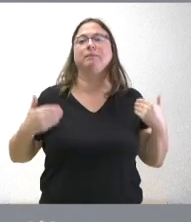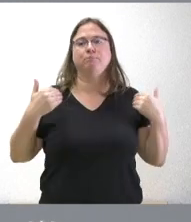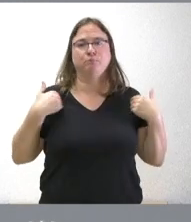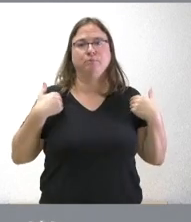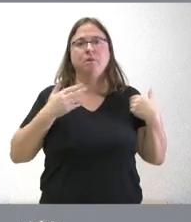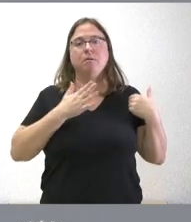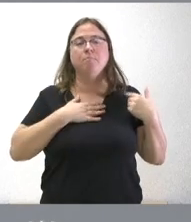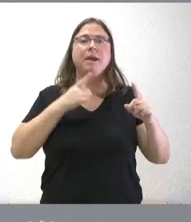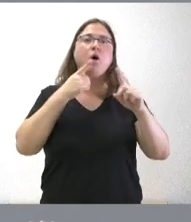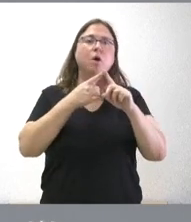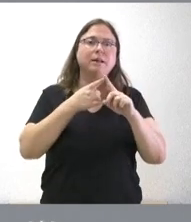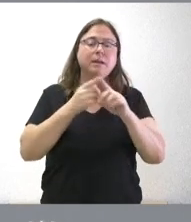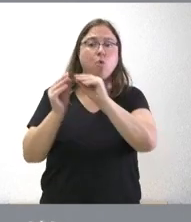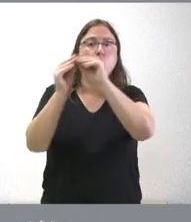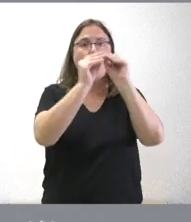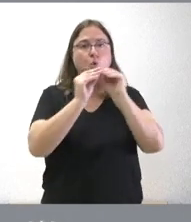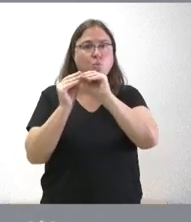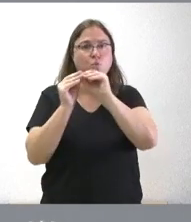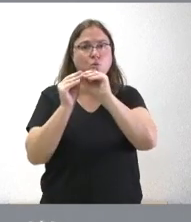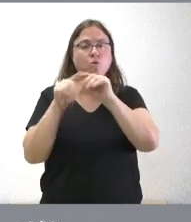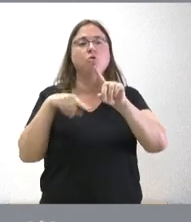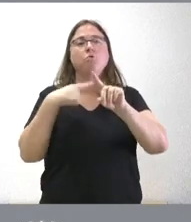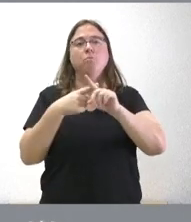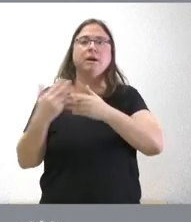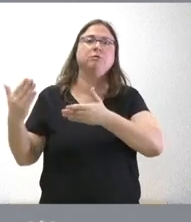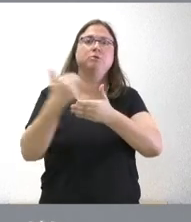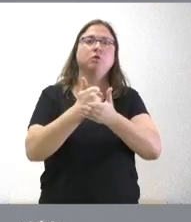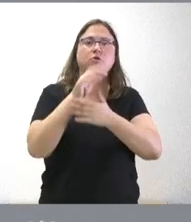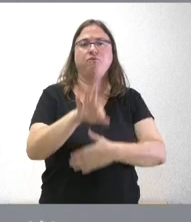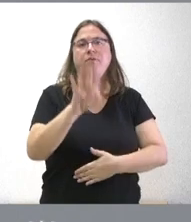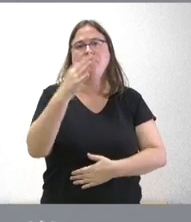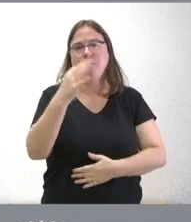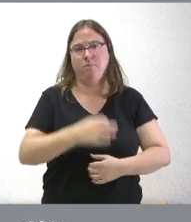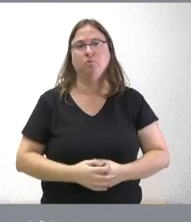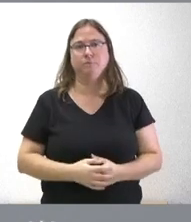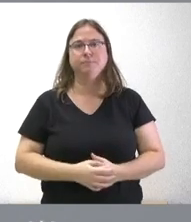con el objetivo de ponerlas en común y tomar entre todos las decisiones que haya que tomar